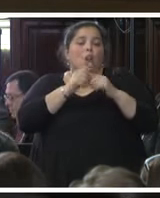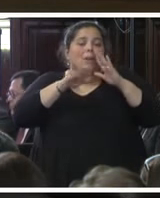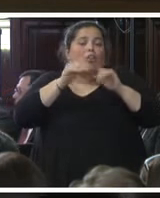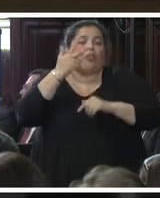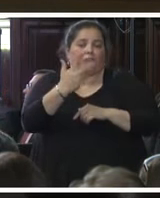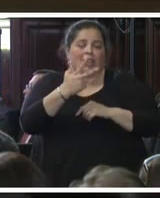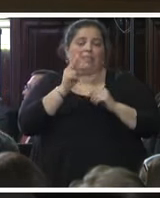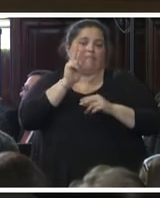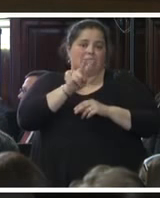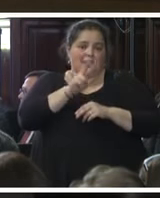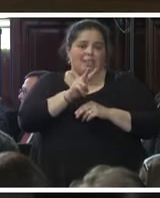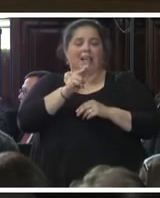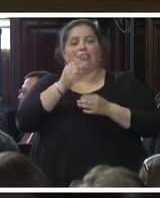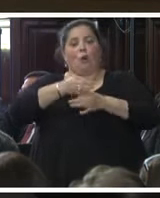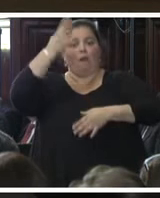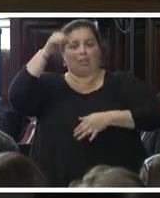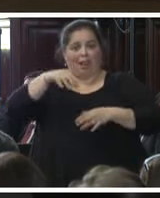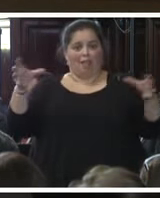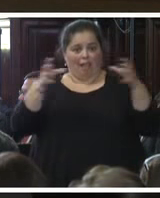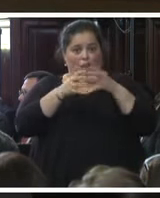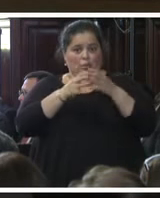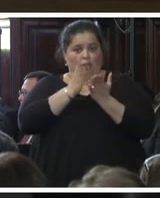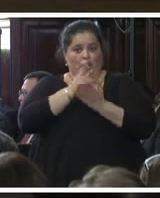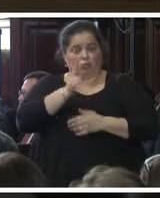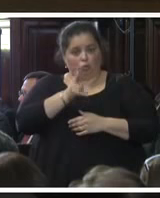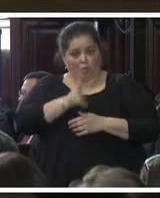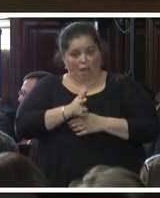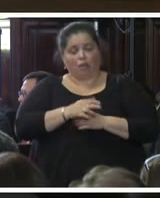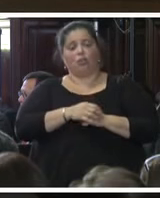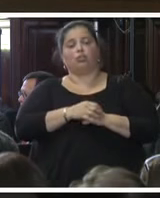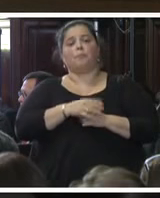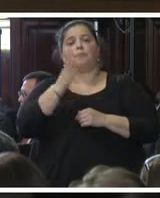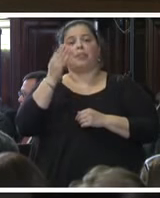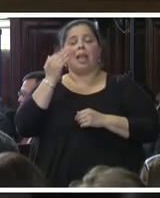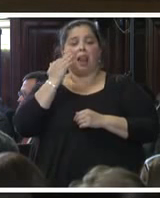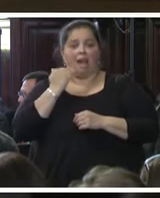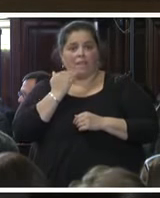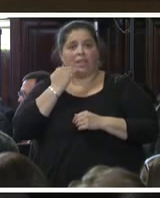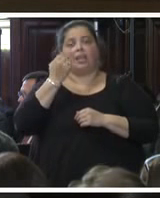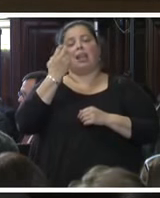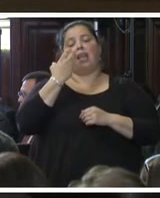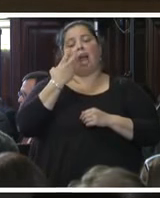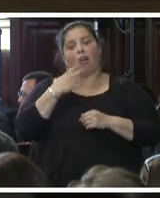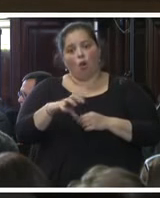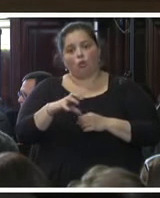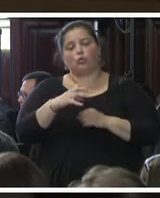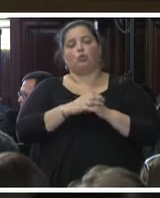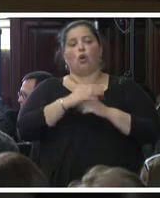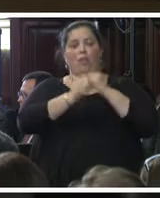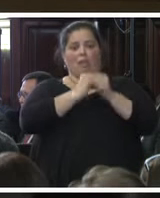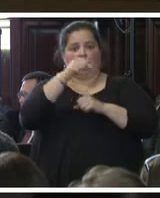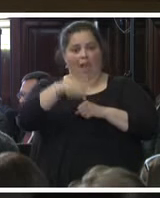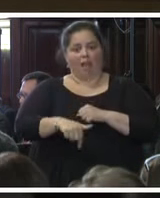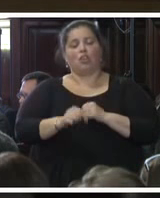el 10 de noviembre de 2016, el 20 de abril y 29 de agosto de 2017, tres